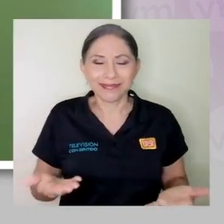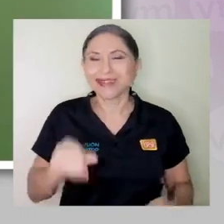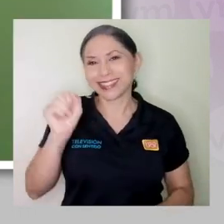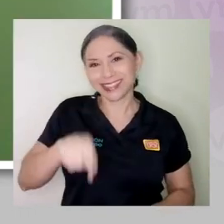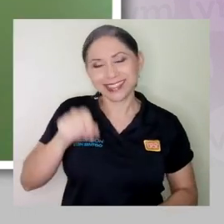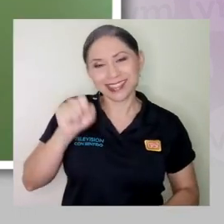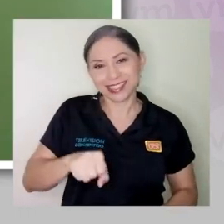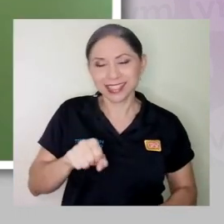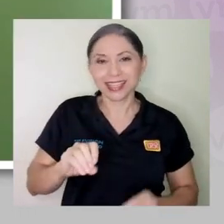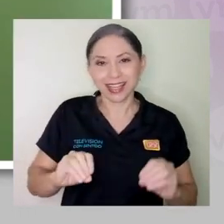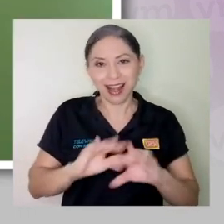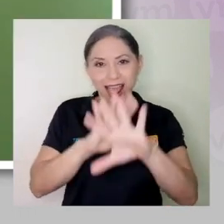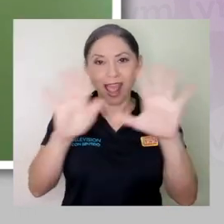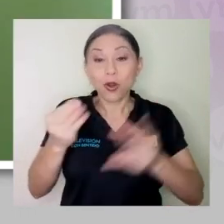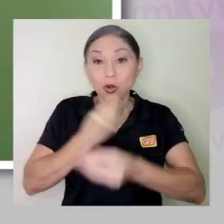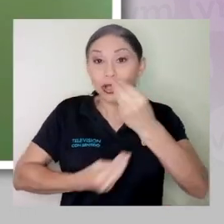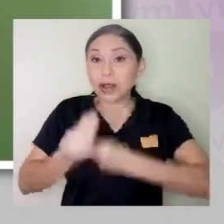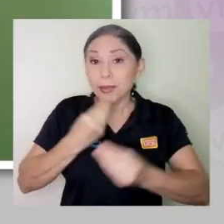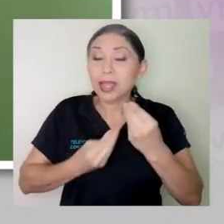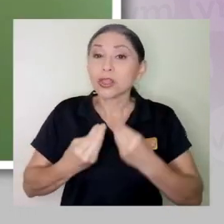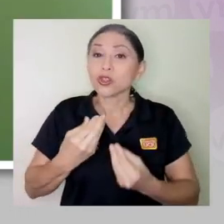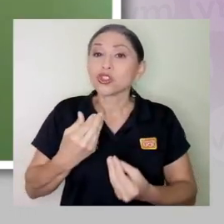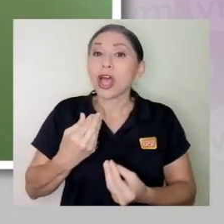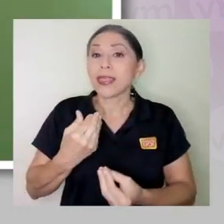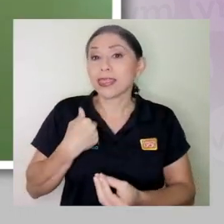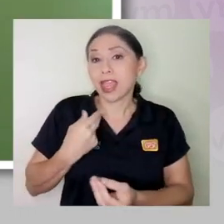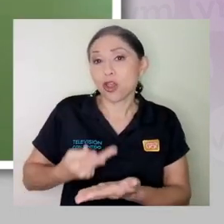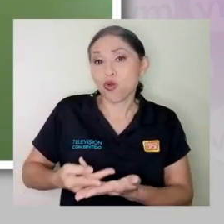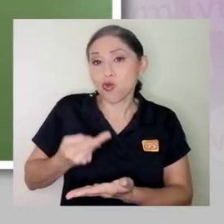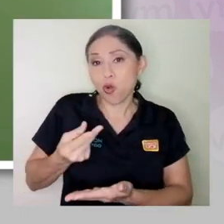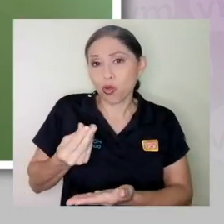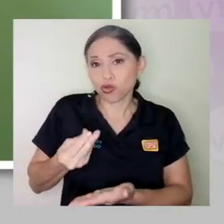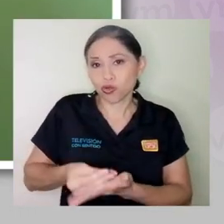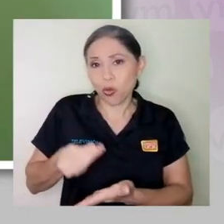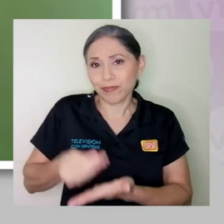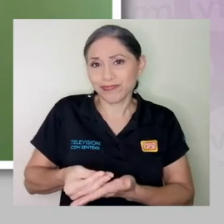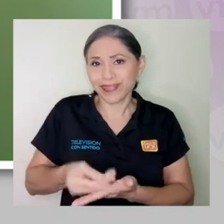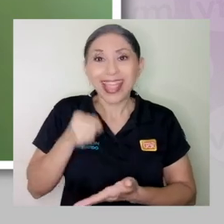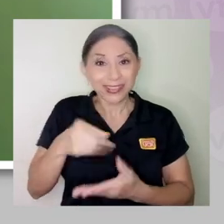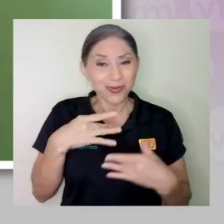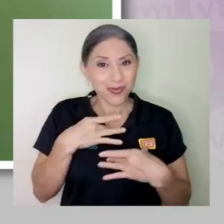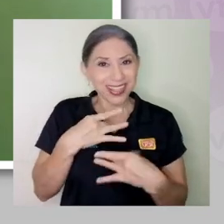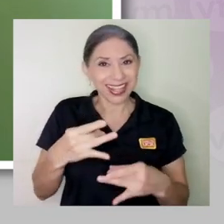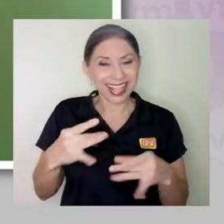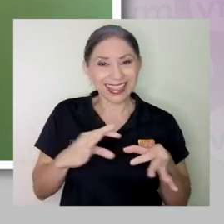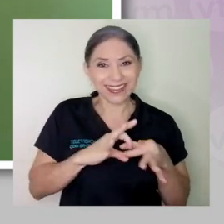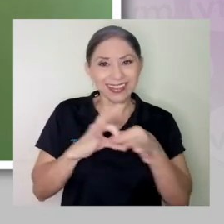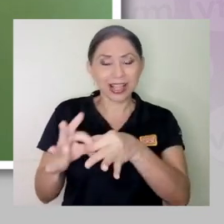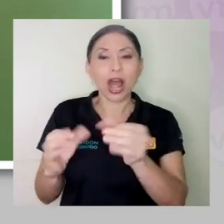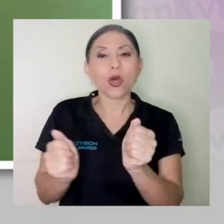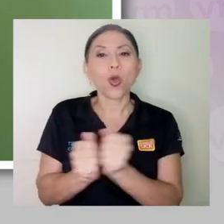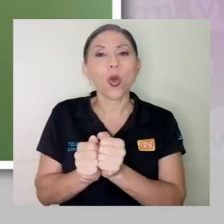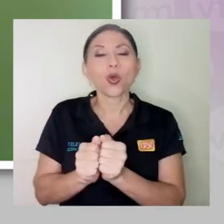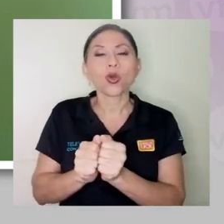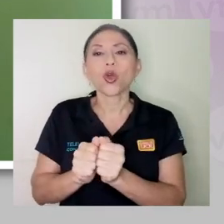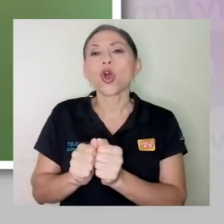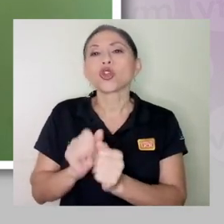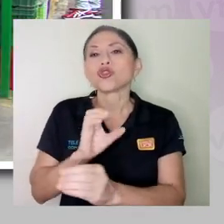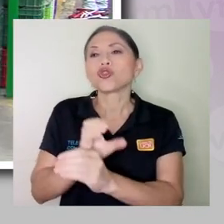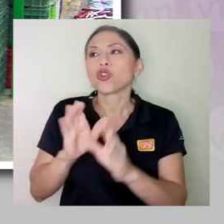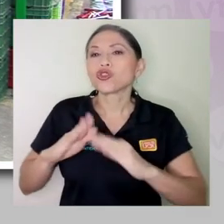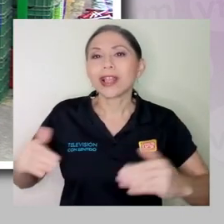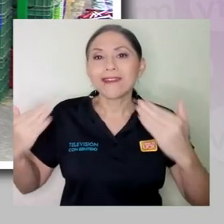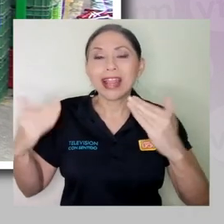claro. Los alimentos tienen un costo que eso es otro tema muy interesante relacionado con la parte de sostenibilidad.